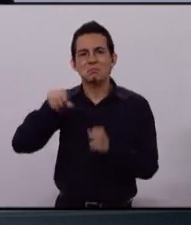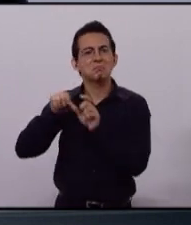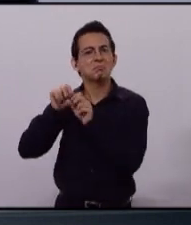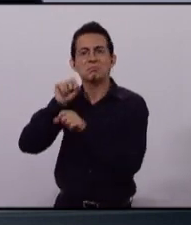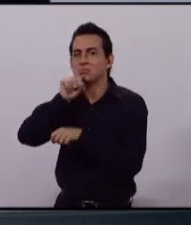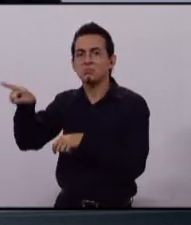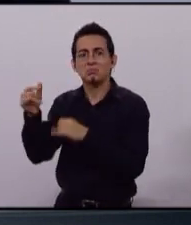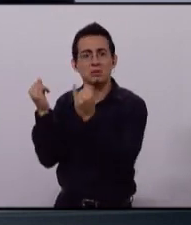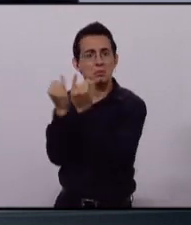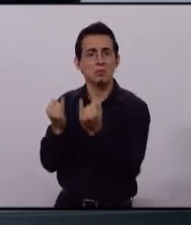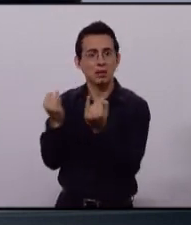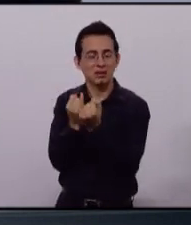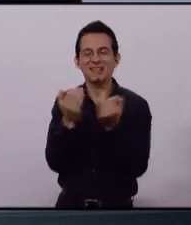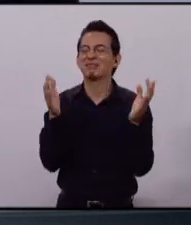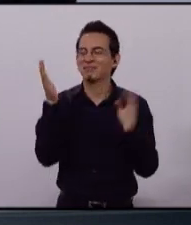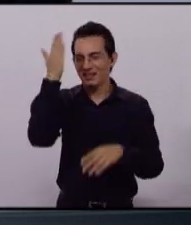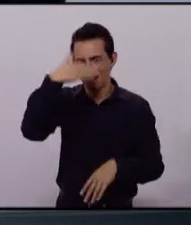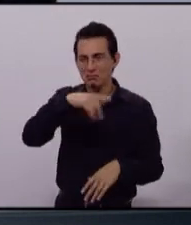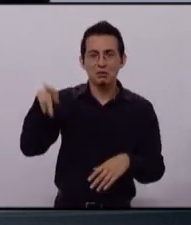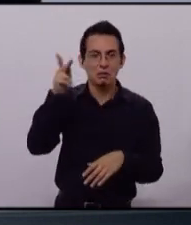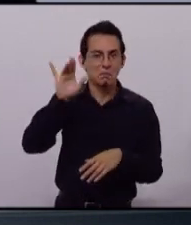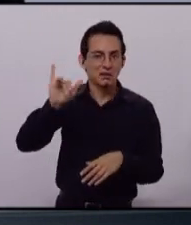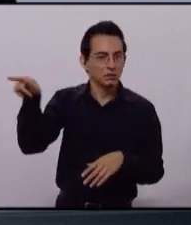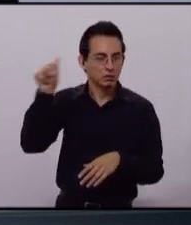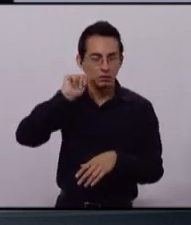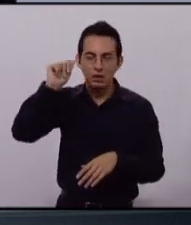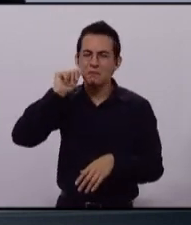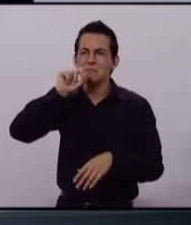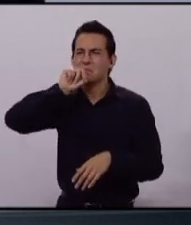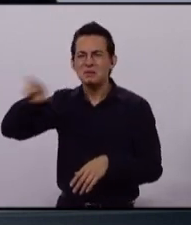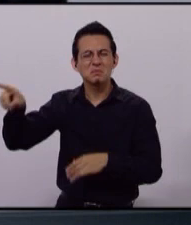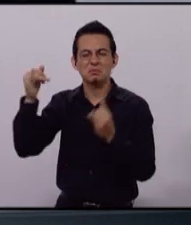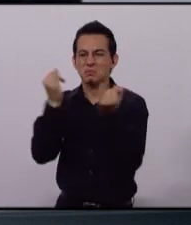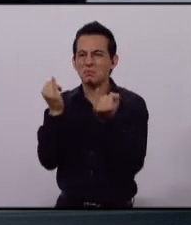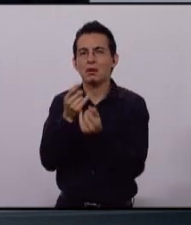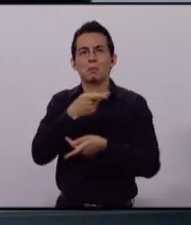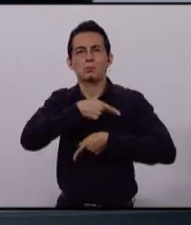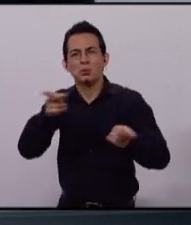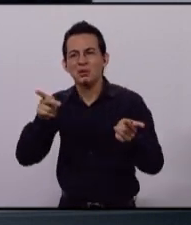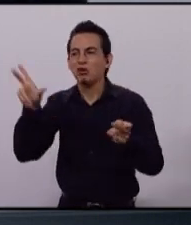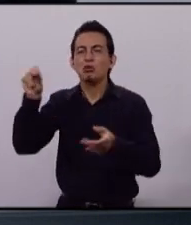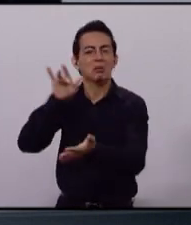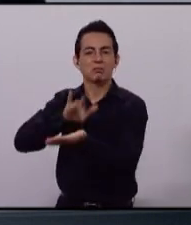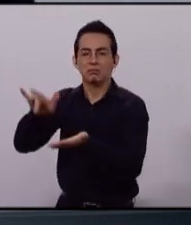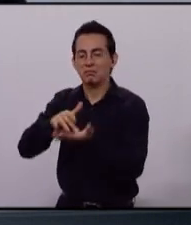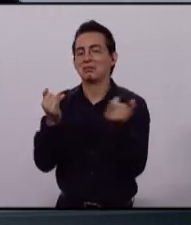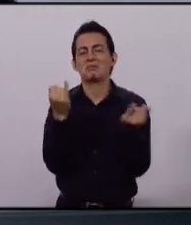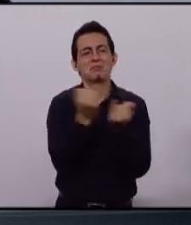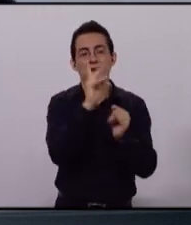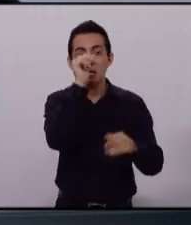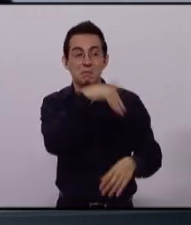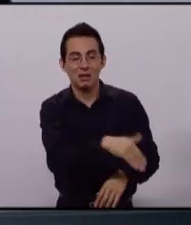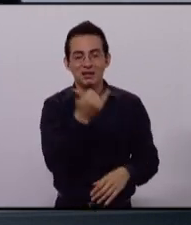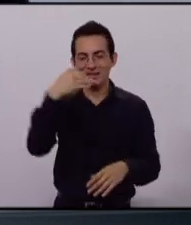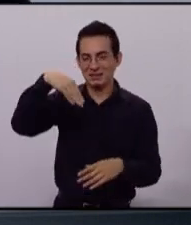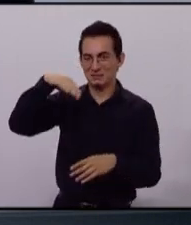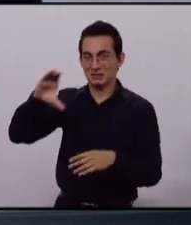desigualdad. Como ha sido siempre, el PRI ha sido especialista en generar pobreza. Y qué decir de los candidatos de Acción Nacional y de EMC